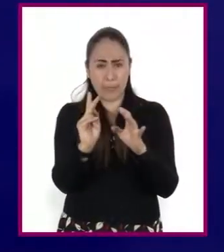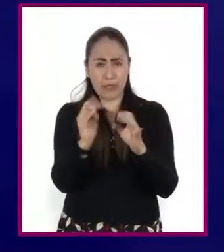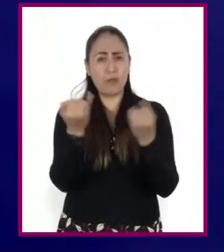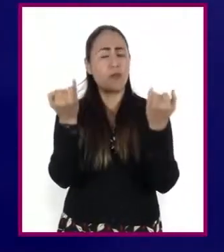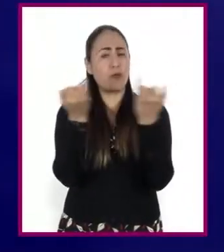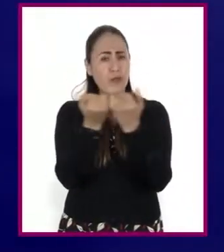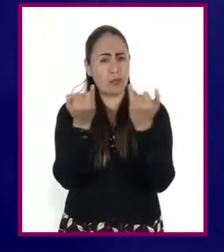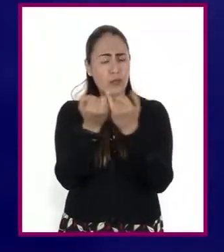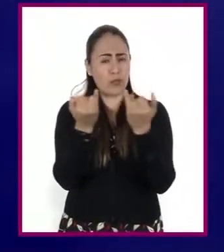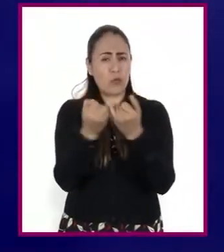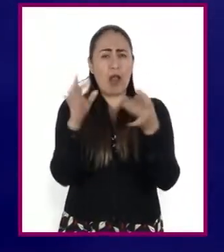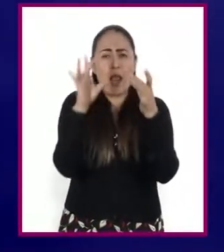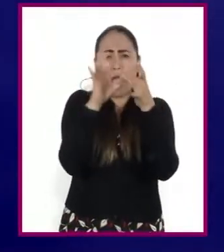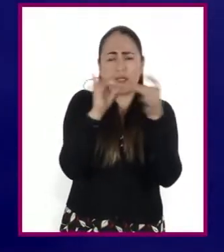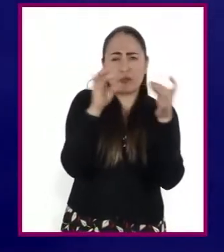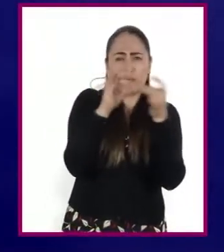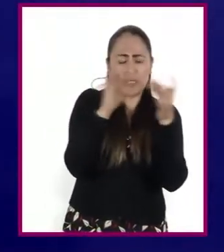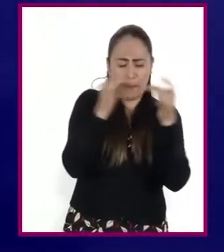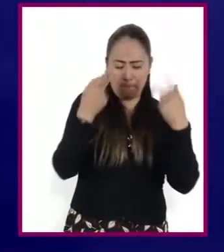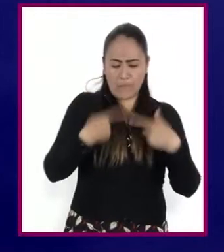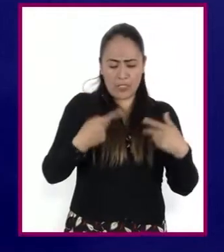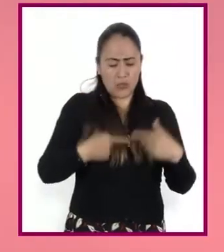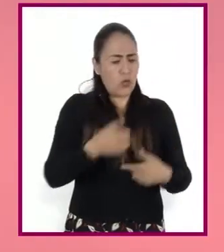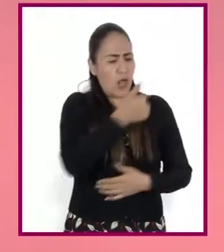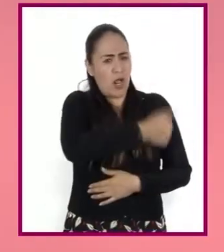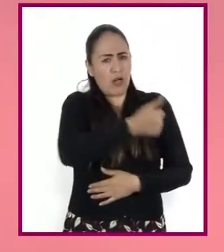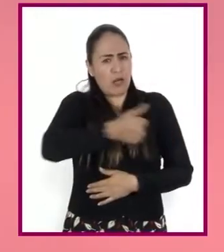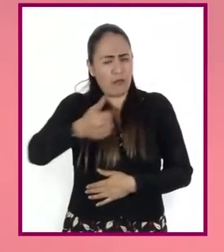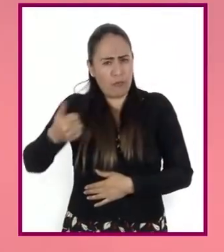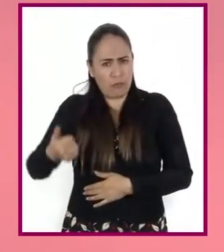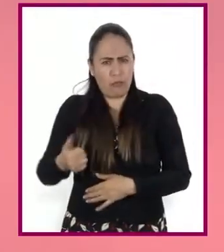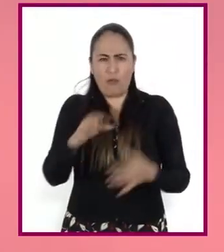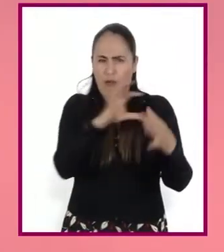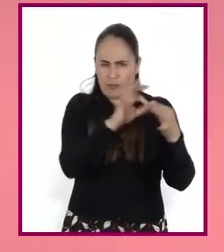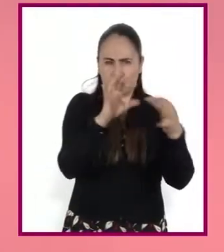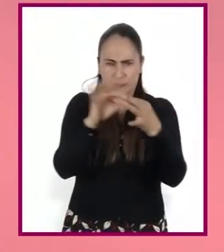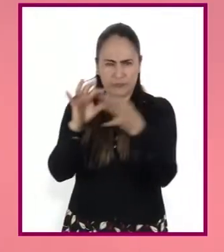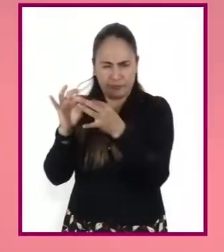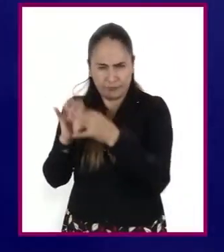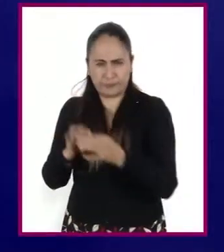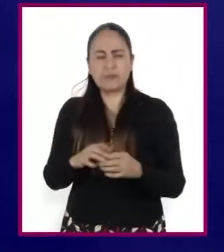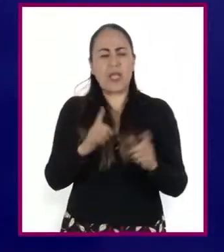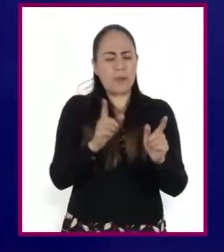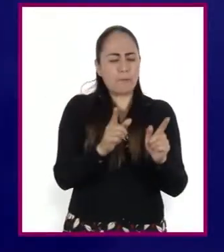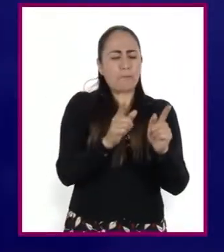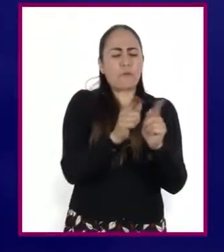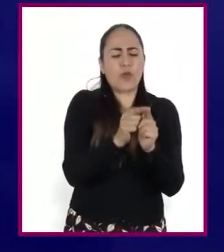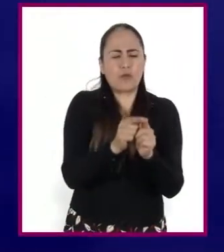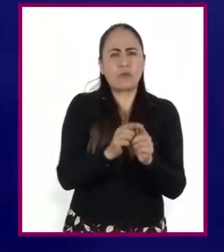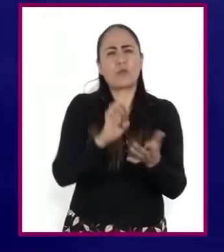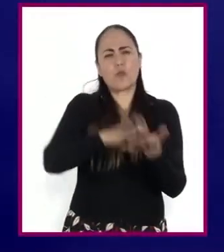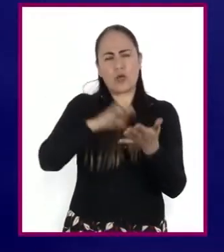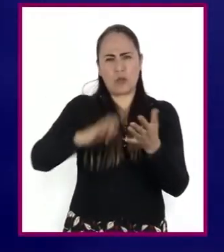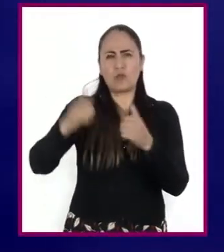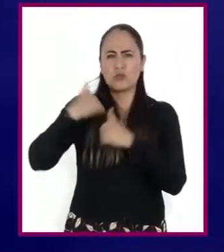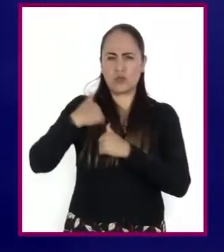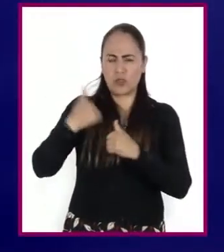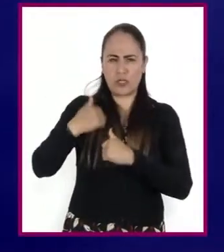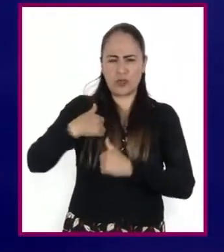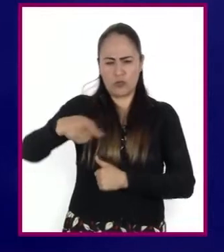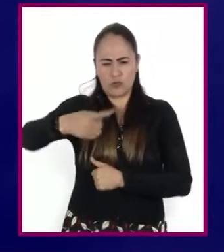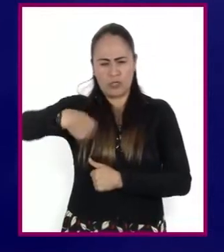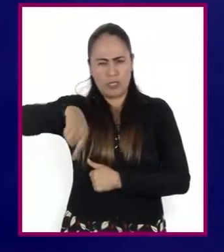existirá una descripción para cada personaje. Es decir, un resumen acerca de los soldados españoles,